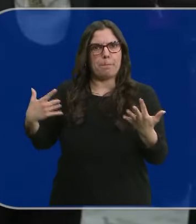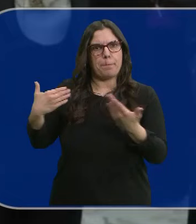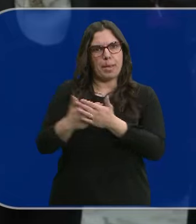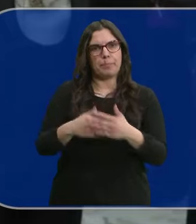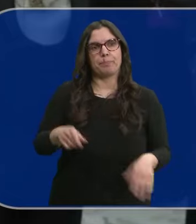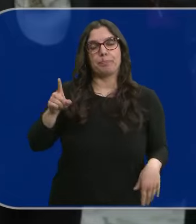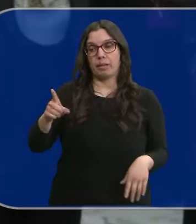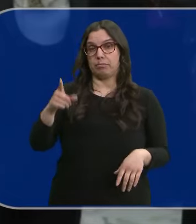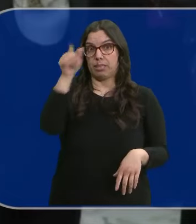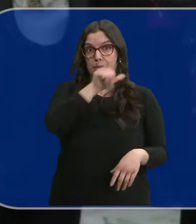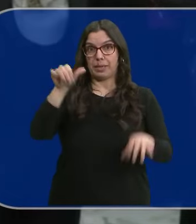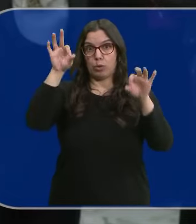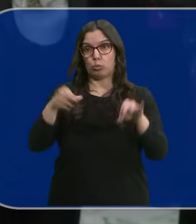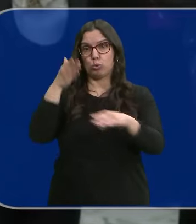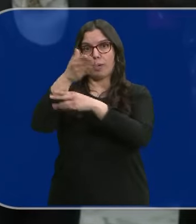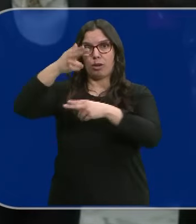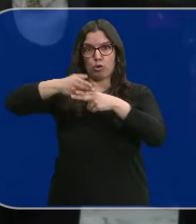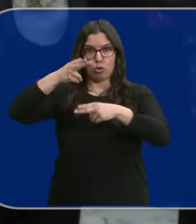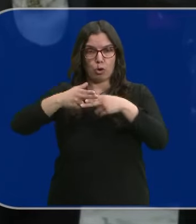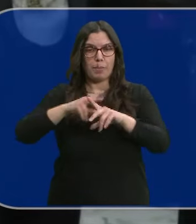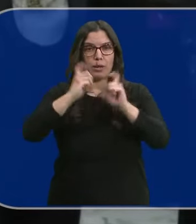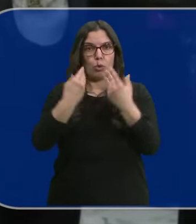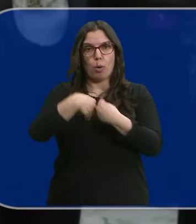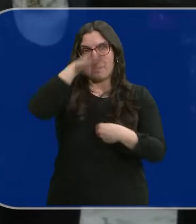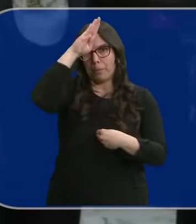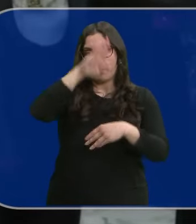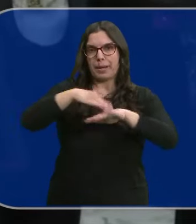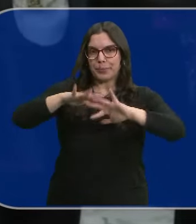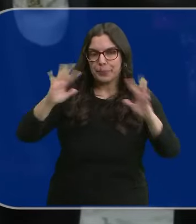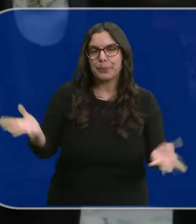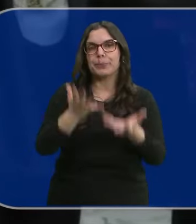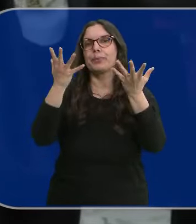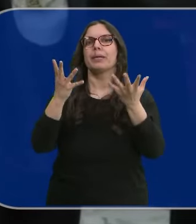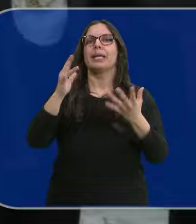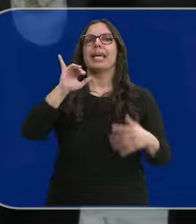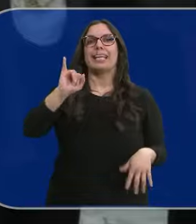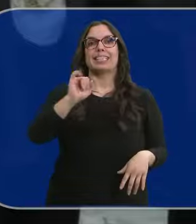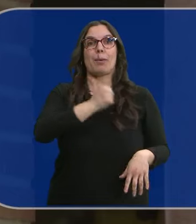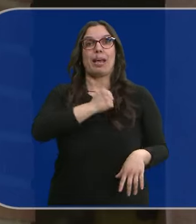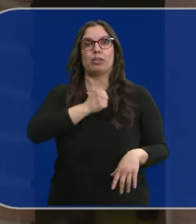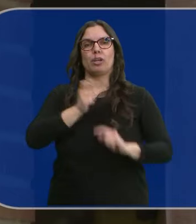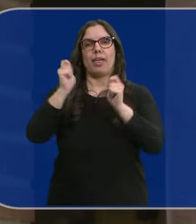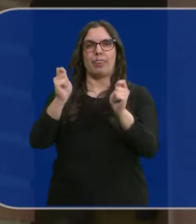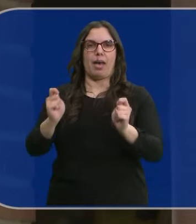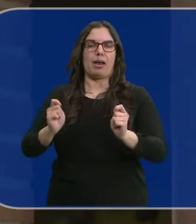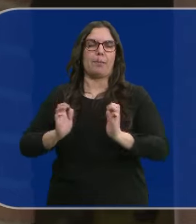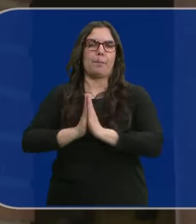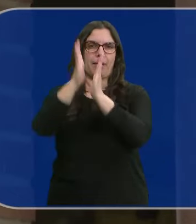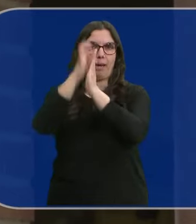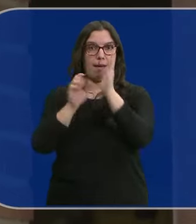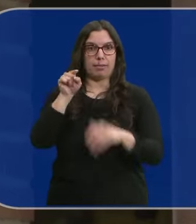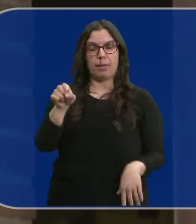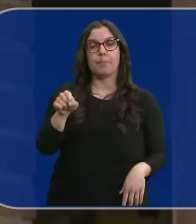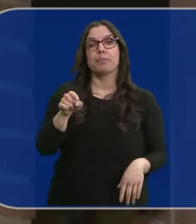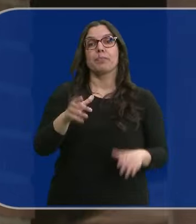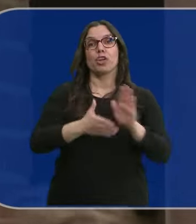Luis Arguello se reunía esta semana en Roma con el Papa Francisco para impulsar la beatificación de Isabel la Católica. La conferencia episcopal ya